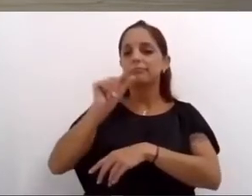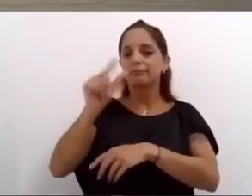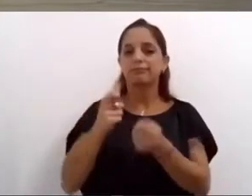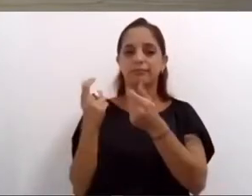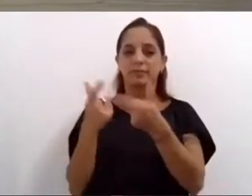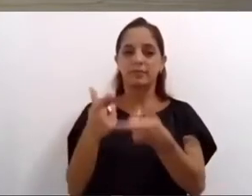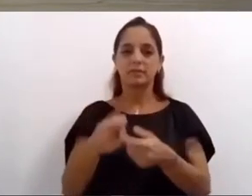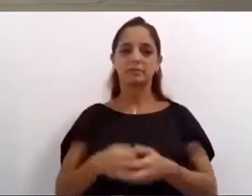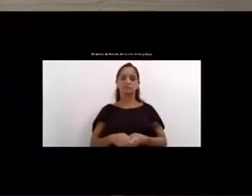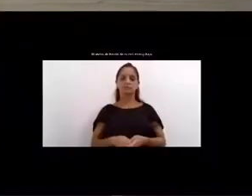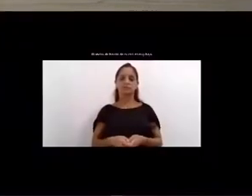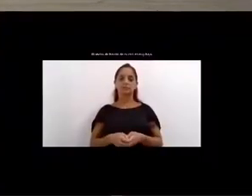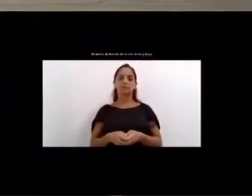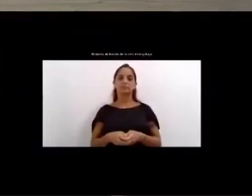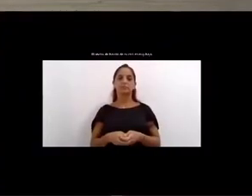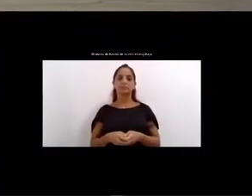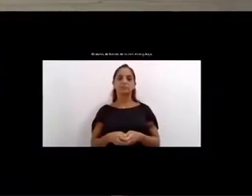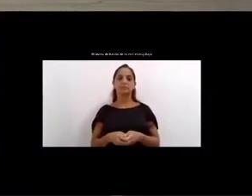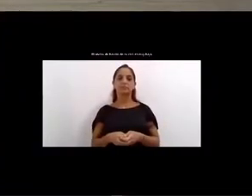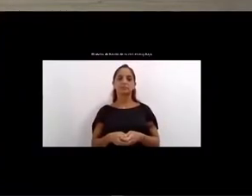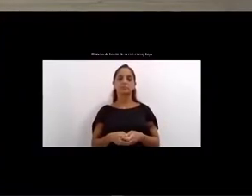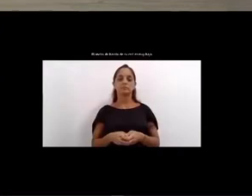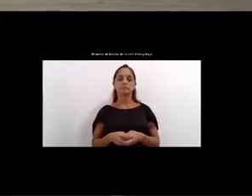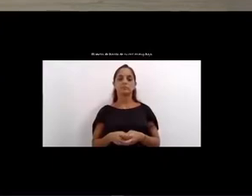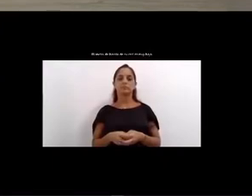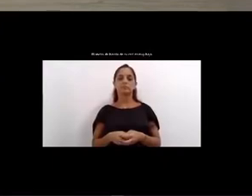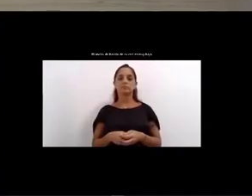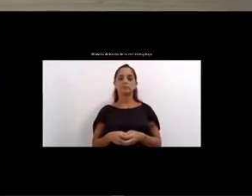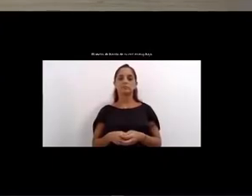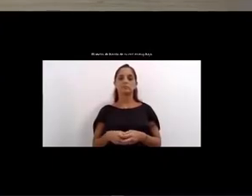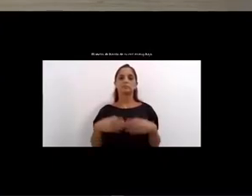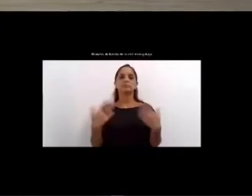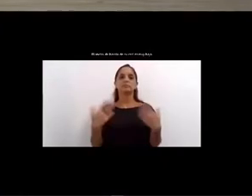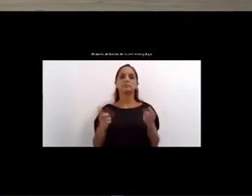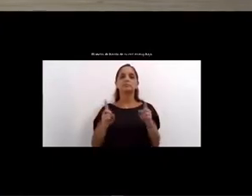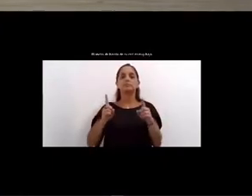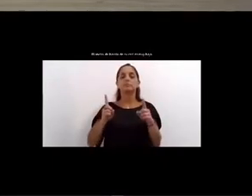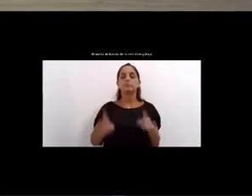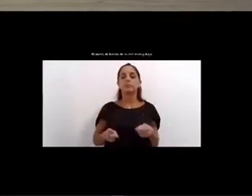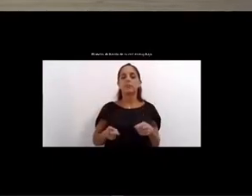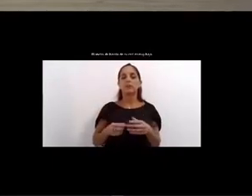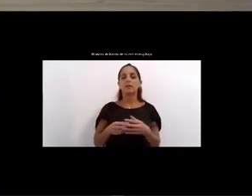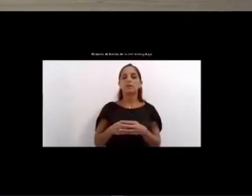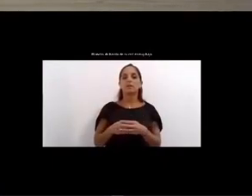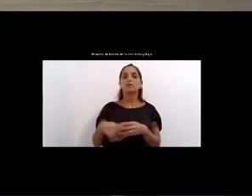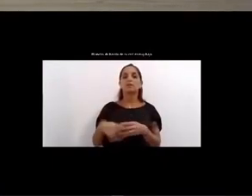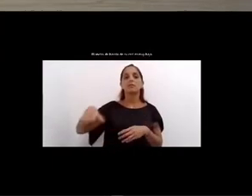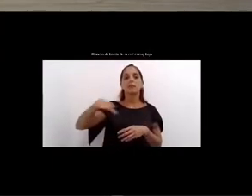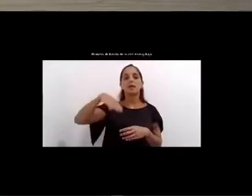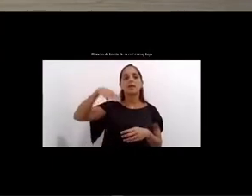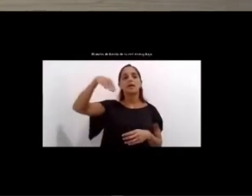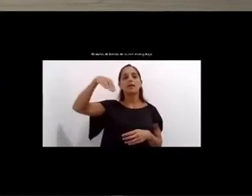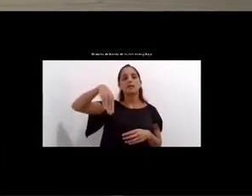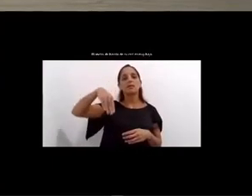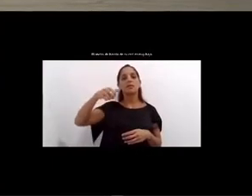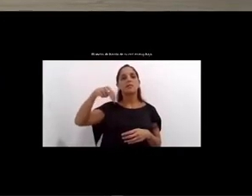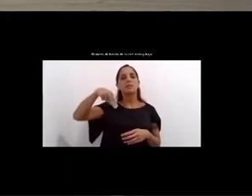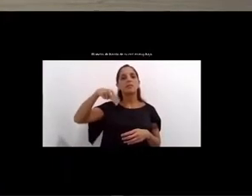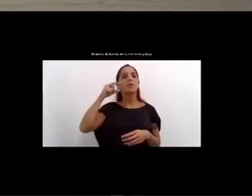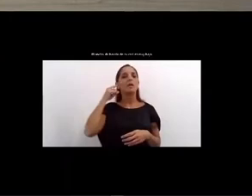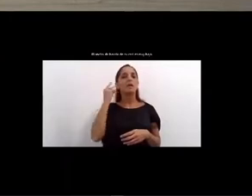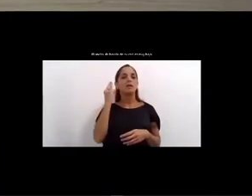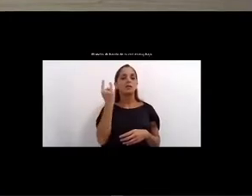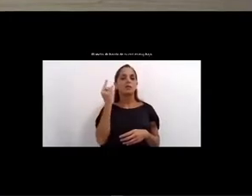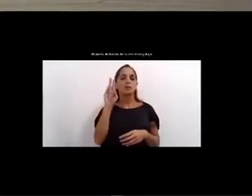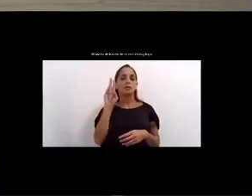y vamos a presentar la intervención integral en mangrullo y tablada que